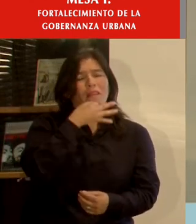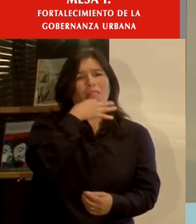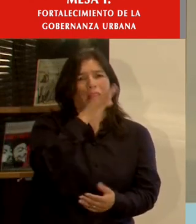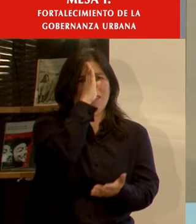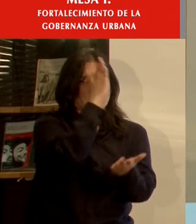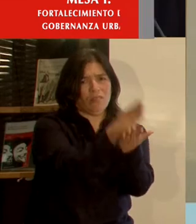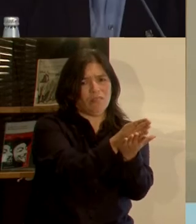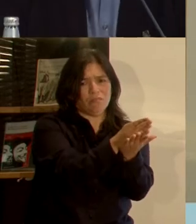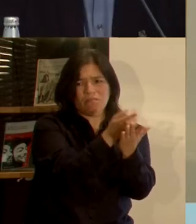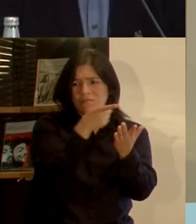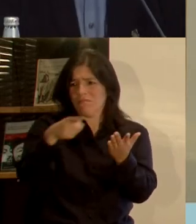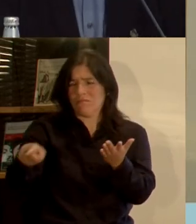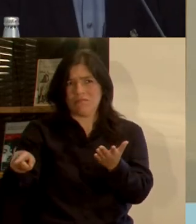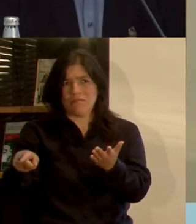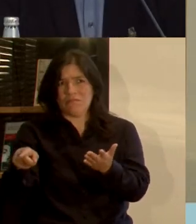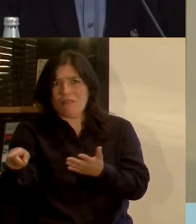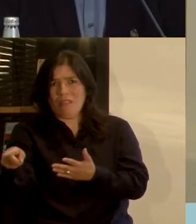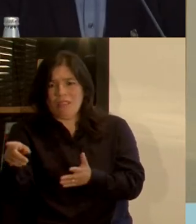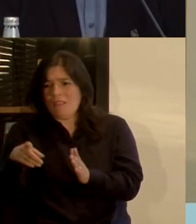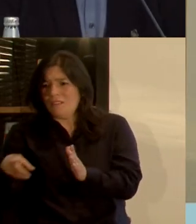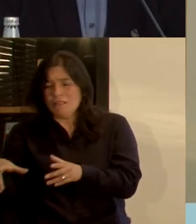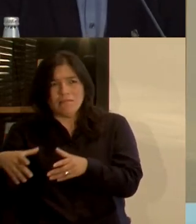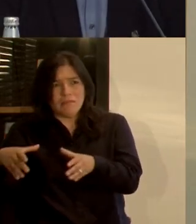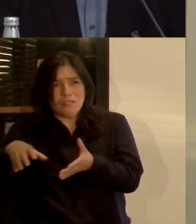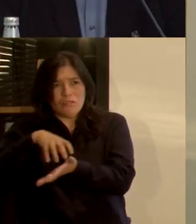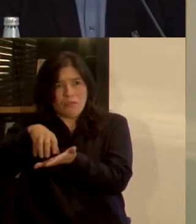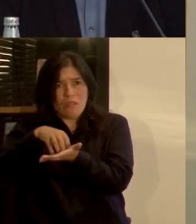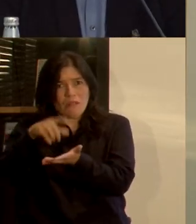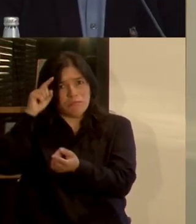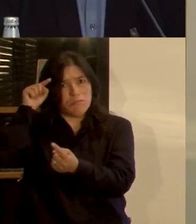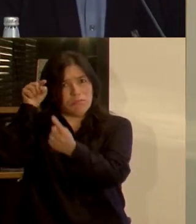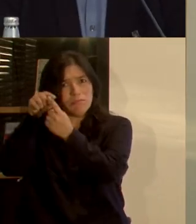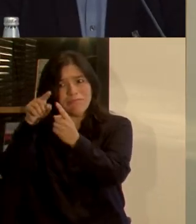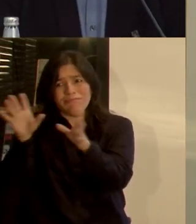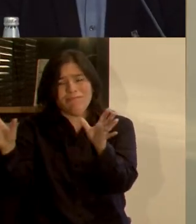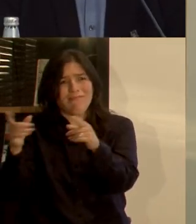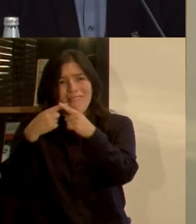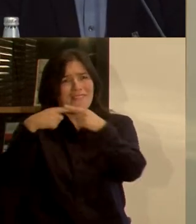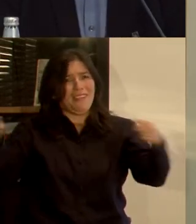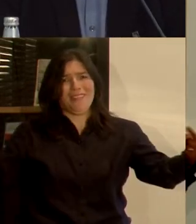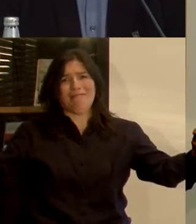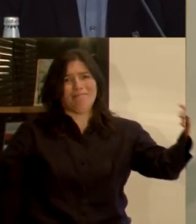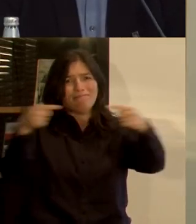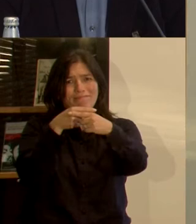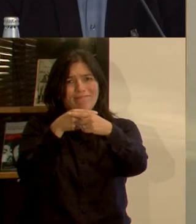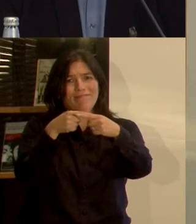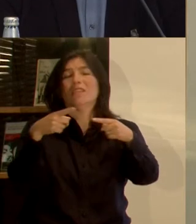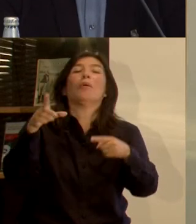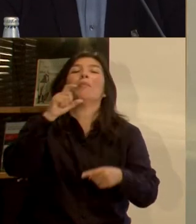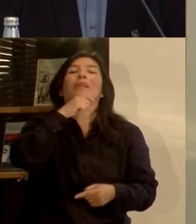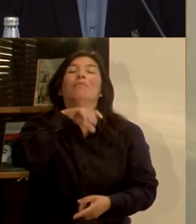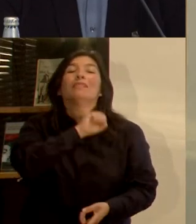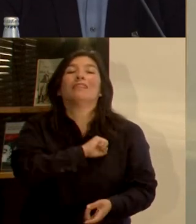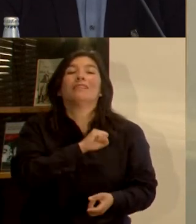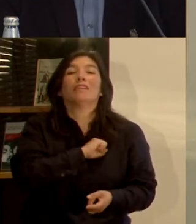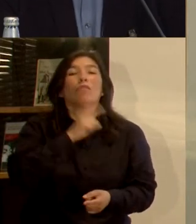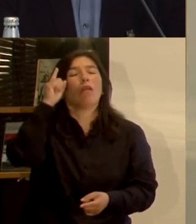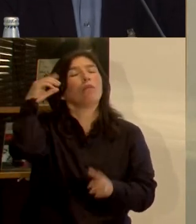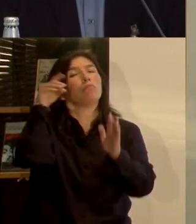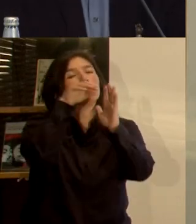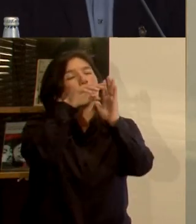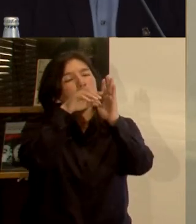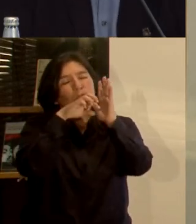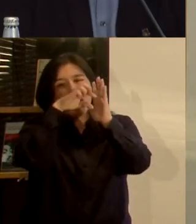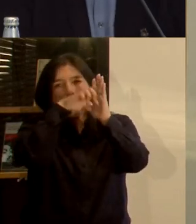con los propósitos o el perfil de desarrollo que cada ciudad quiere tener. Esto es un ejemplo solamente para el caso de Santiago. Fíjense que los grandes proyectos